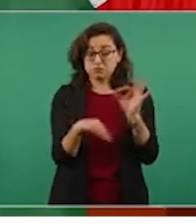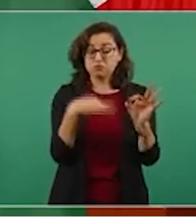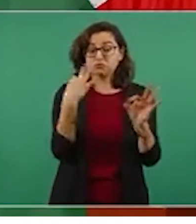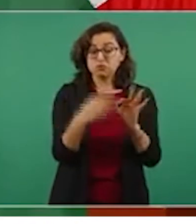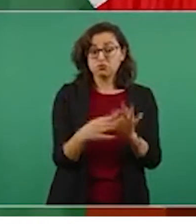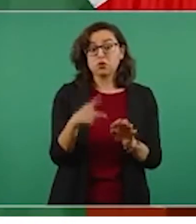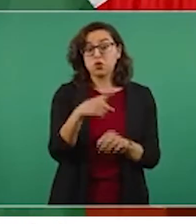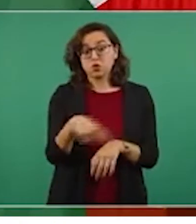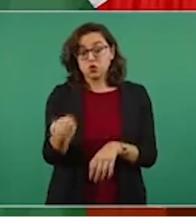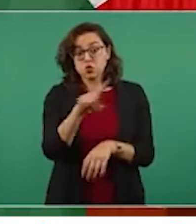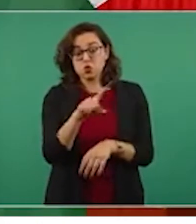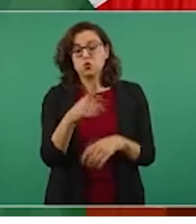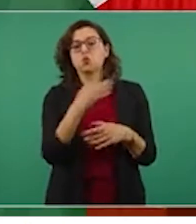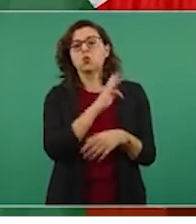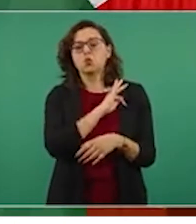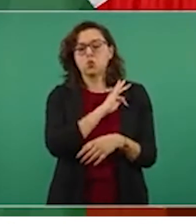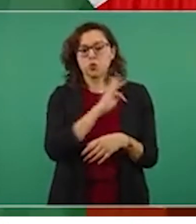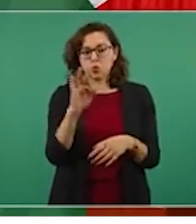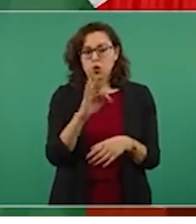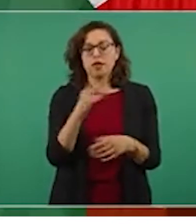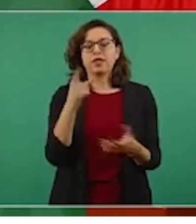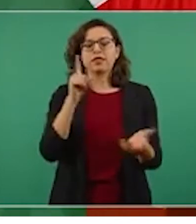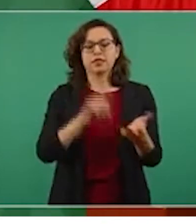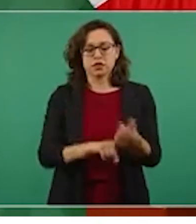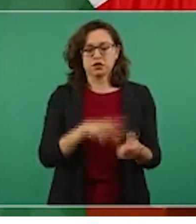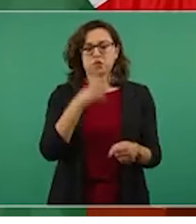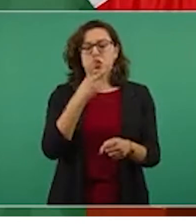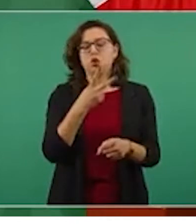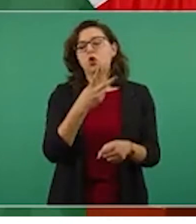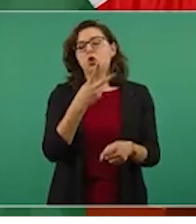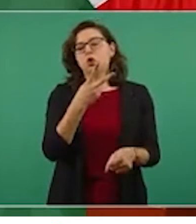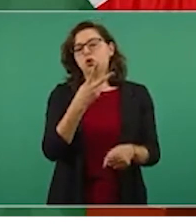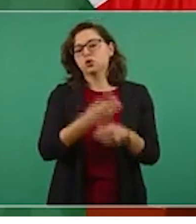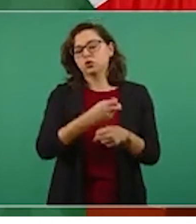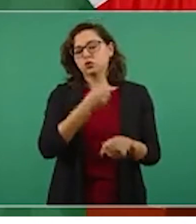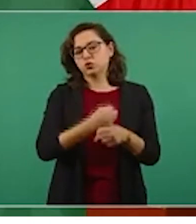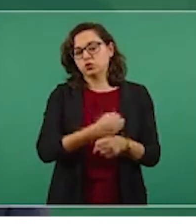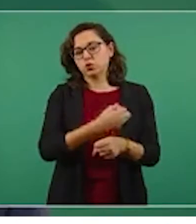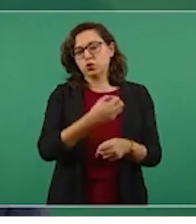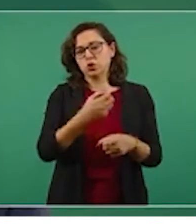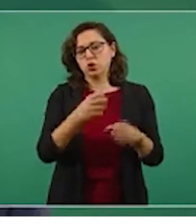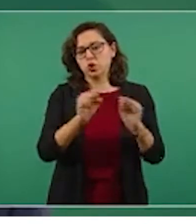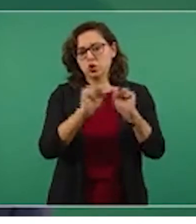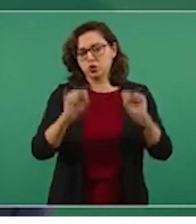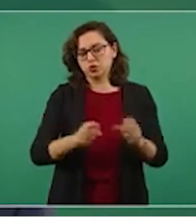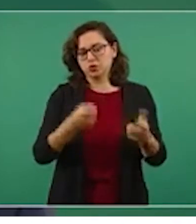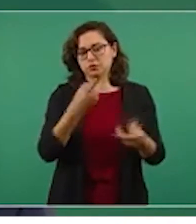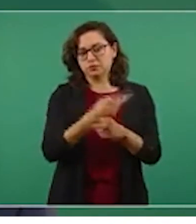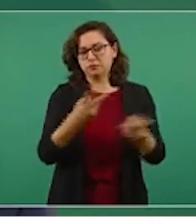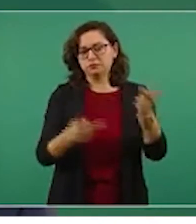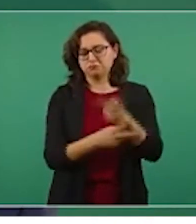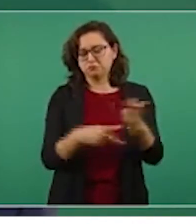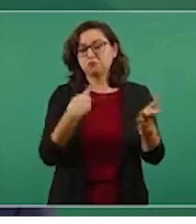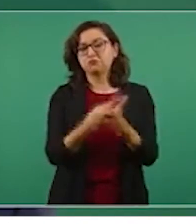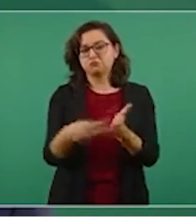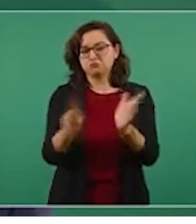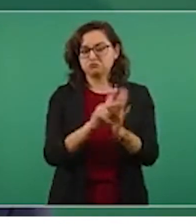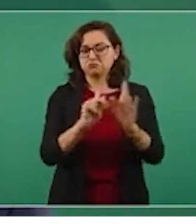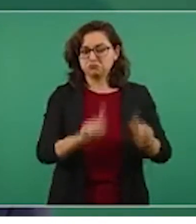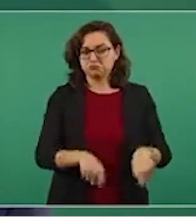de una plaza en el subsistema de educación media superior y, como ya lo comentamos, contarán con residencia,